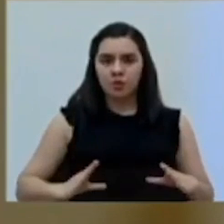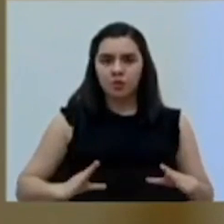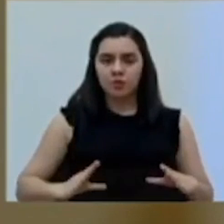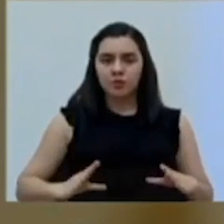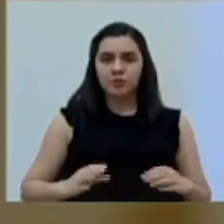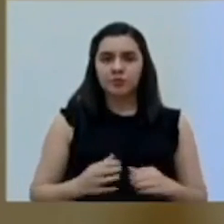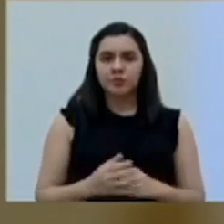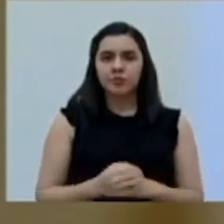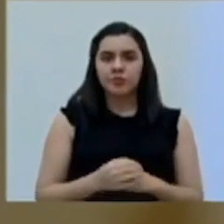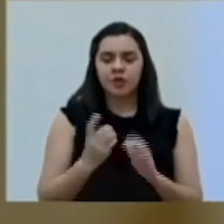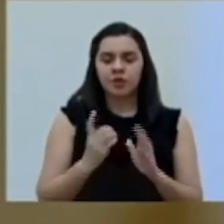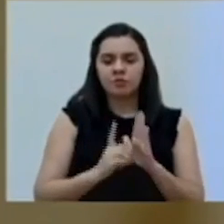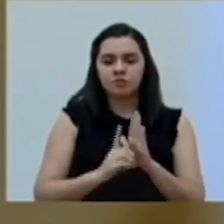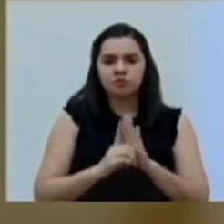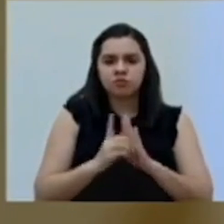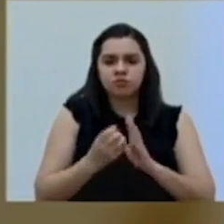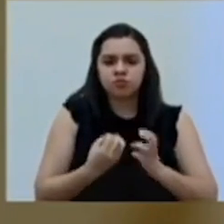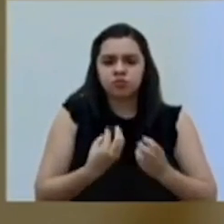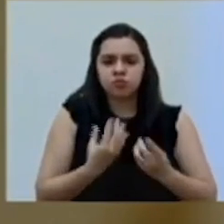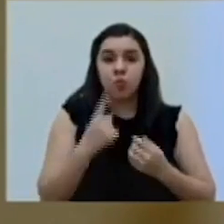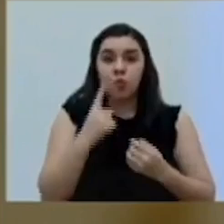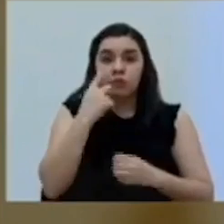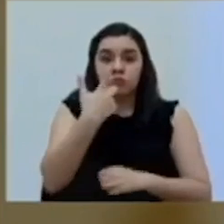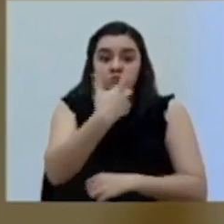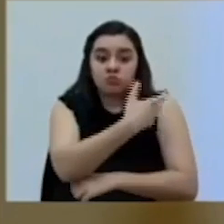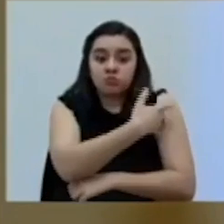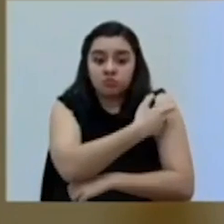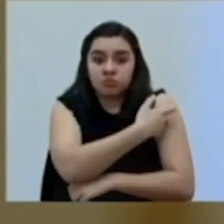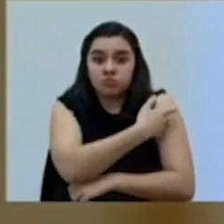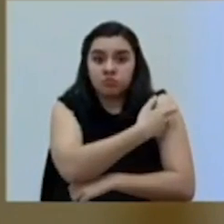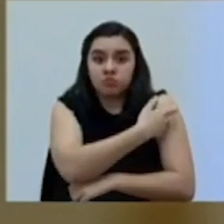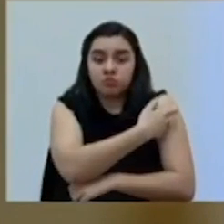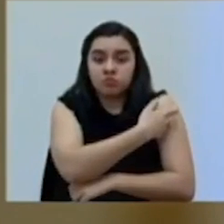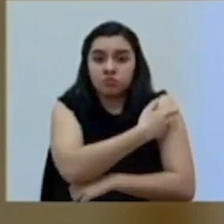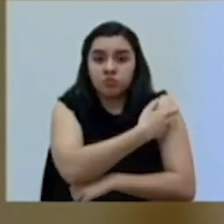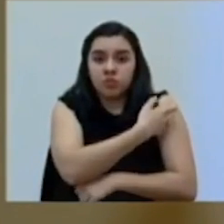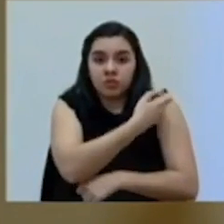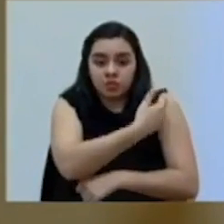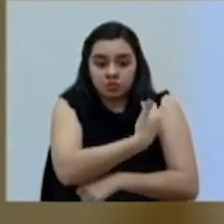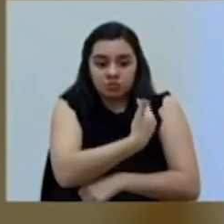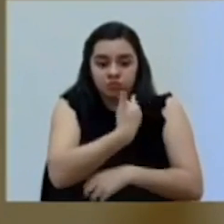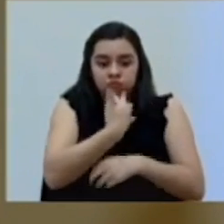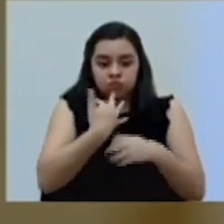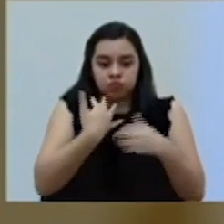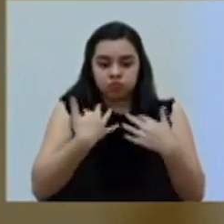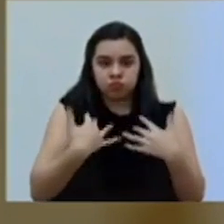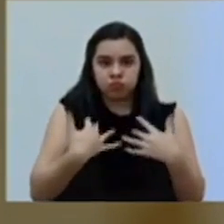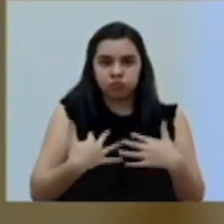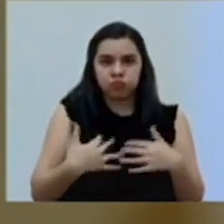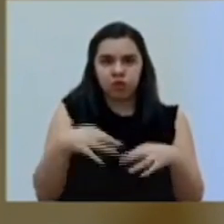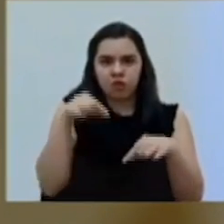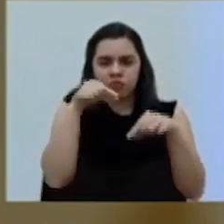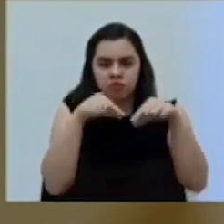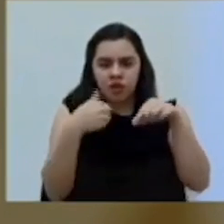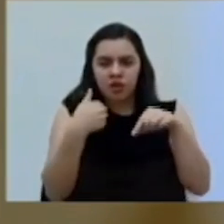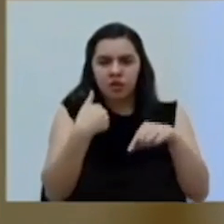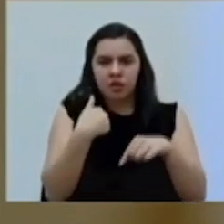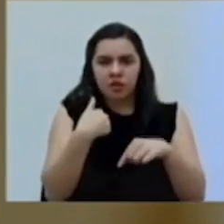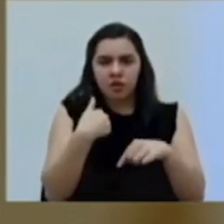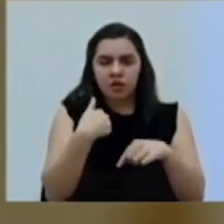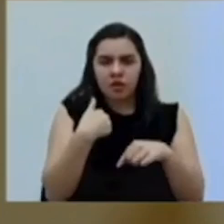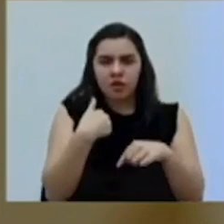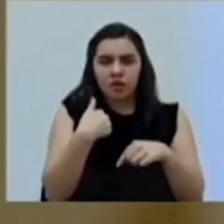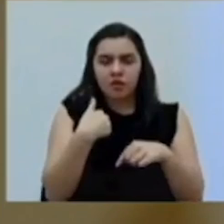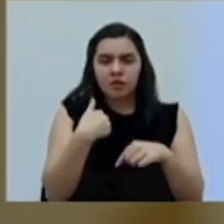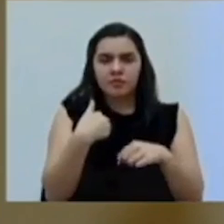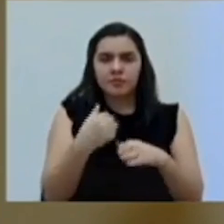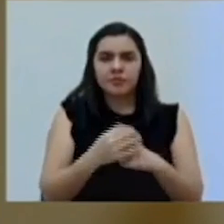desarrolla, cuando recibe esa vacuna, las sustancias que contienen esa vacuna, que justamente son, en